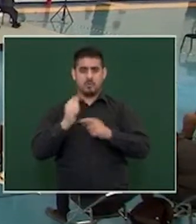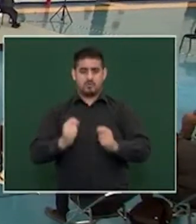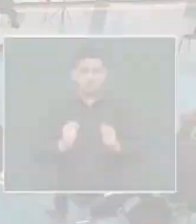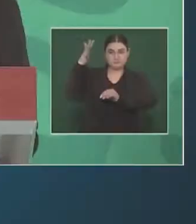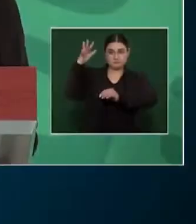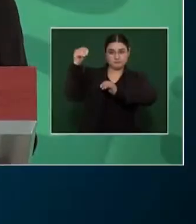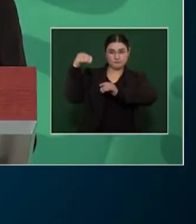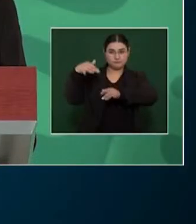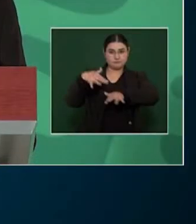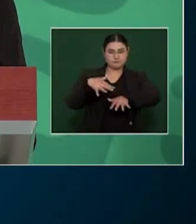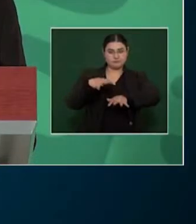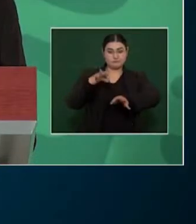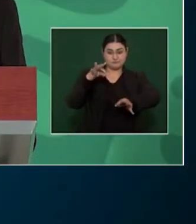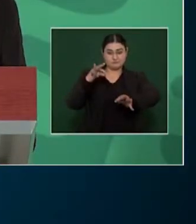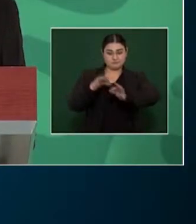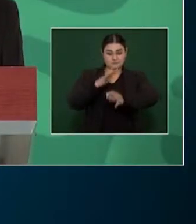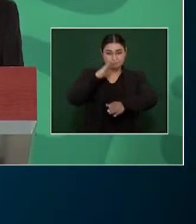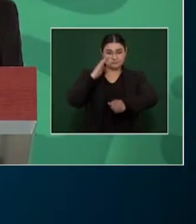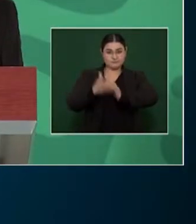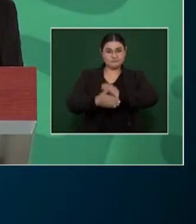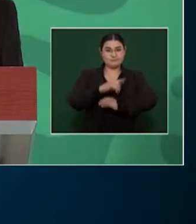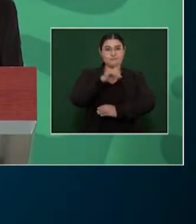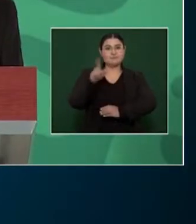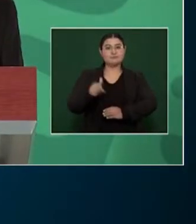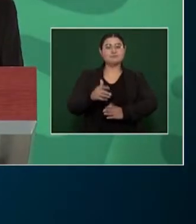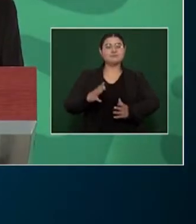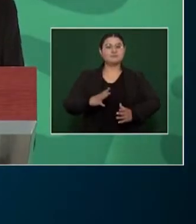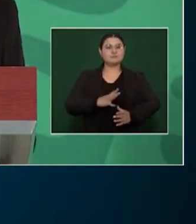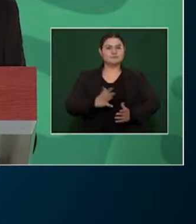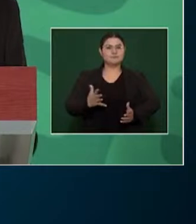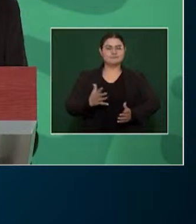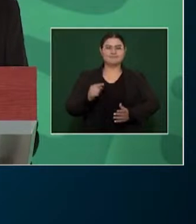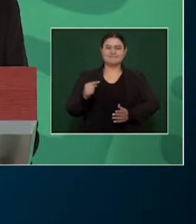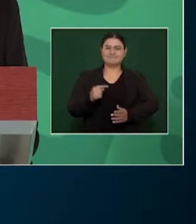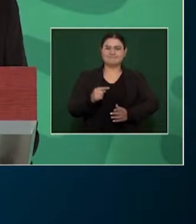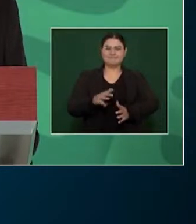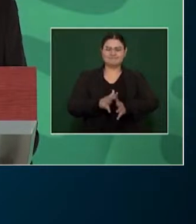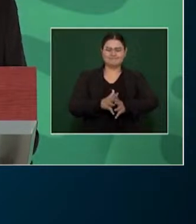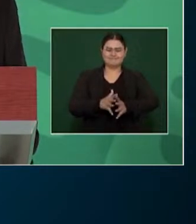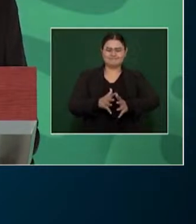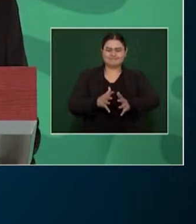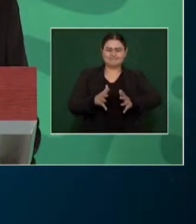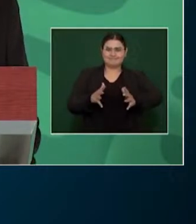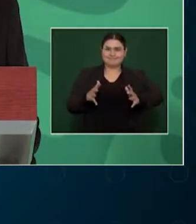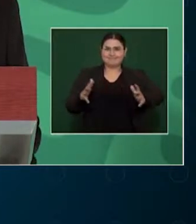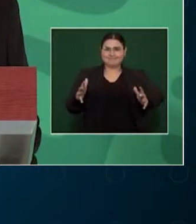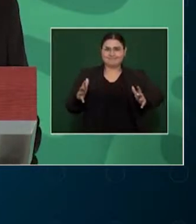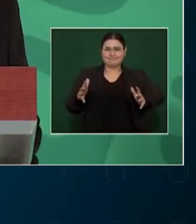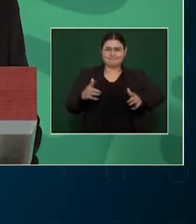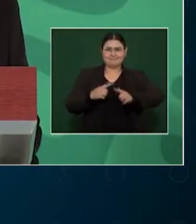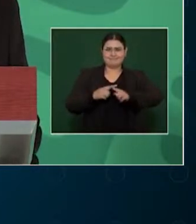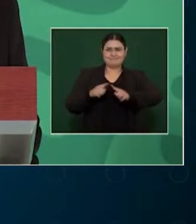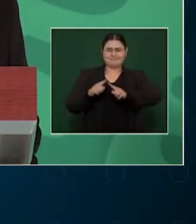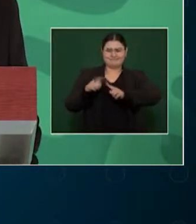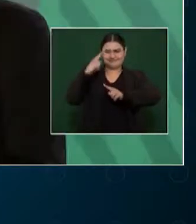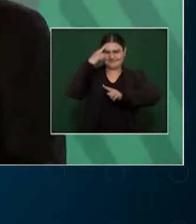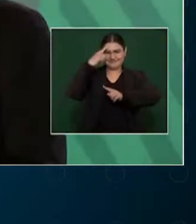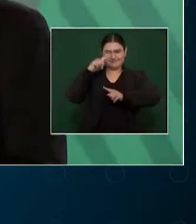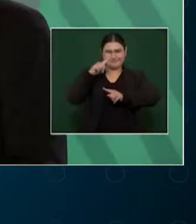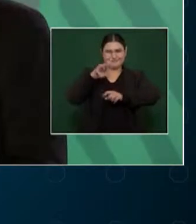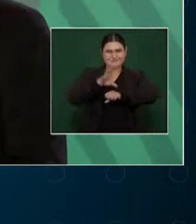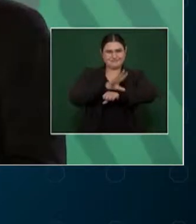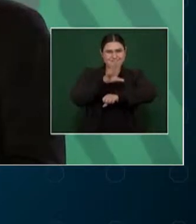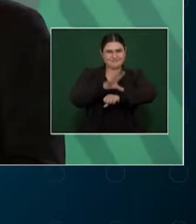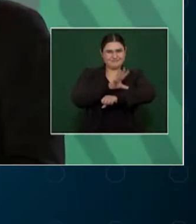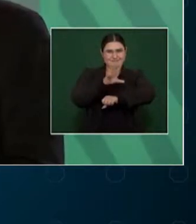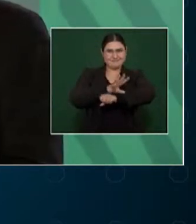chueca. Y en otro tema, el presidente Andrés Manuel López Obrador pidió a los jurados del juicio contra el exsecretario de